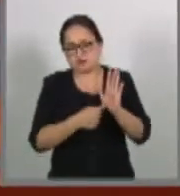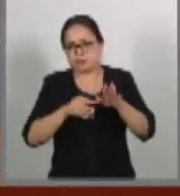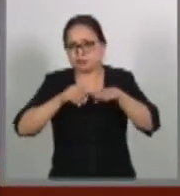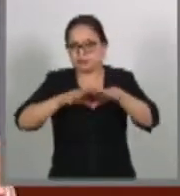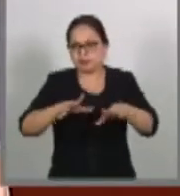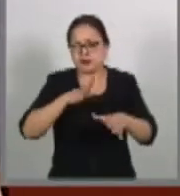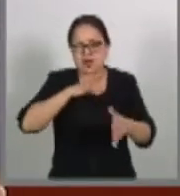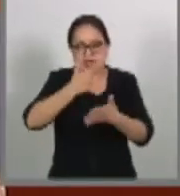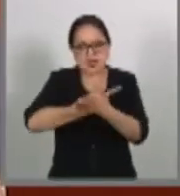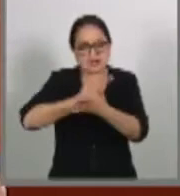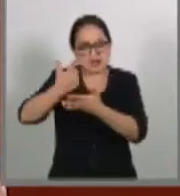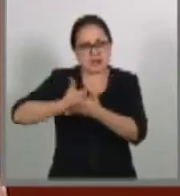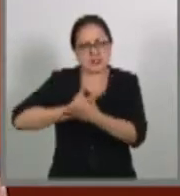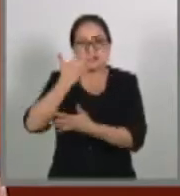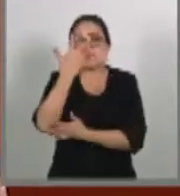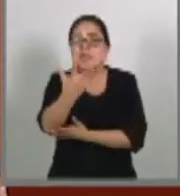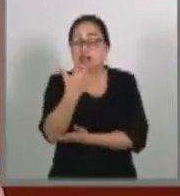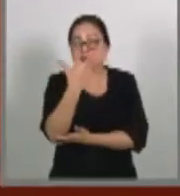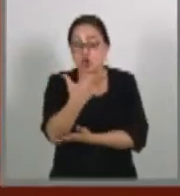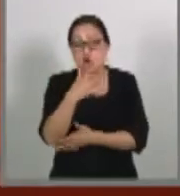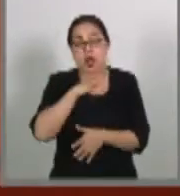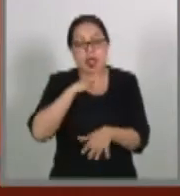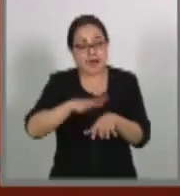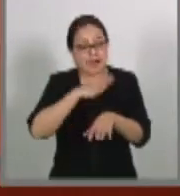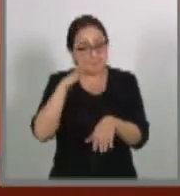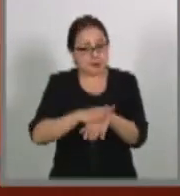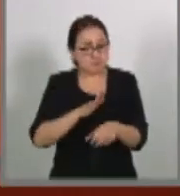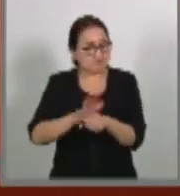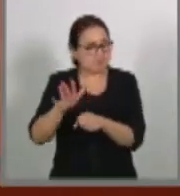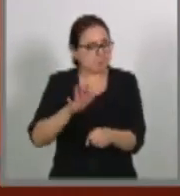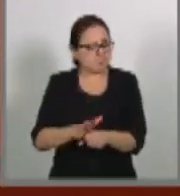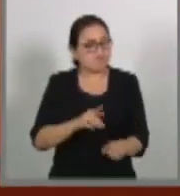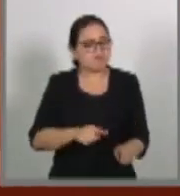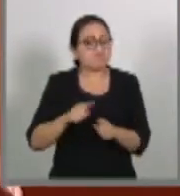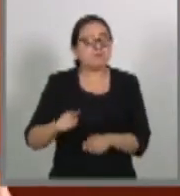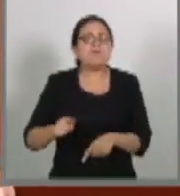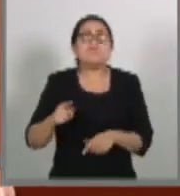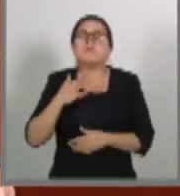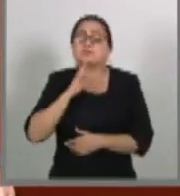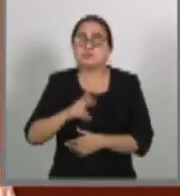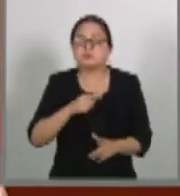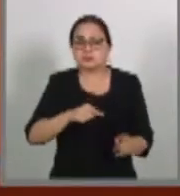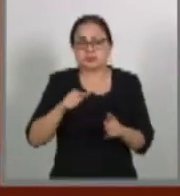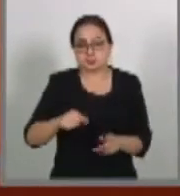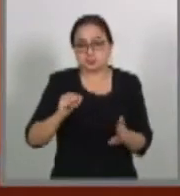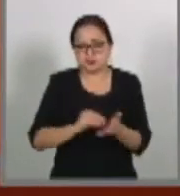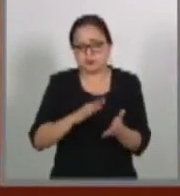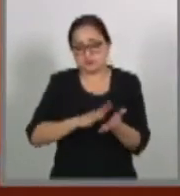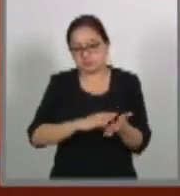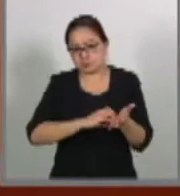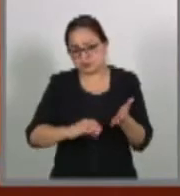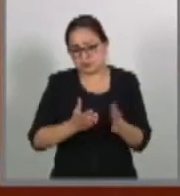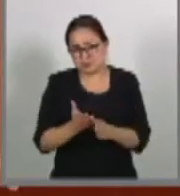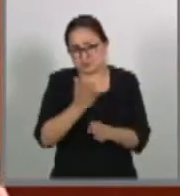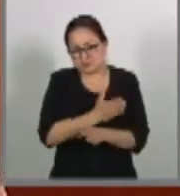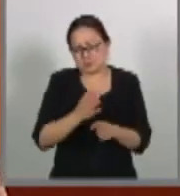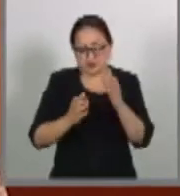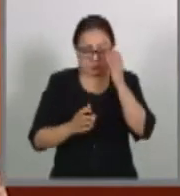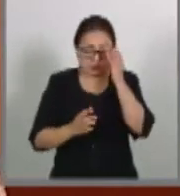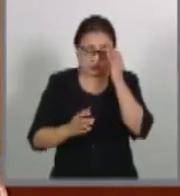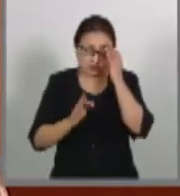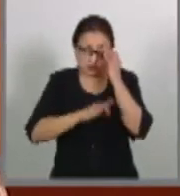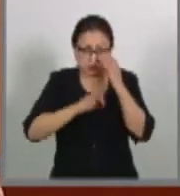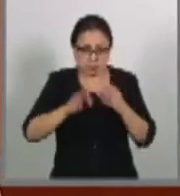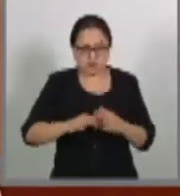publicó la lista de los cinco aspirantes que obtuvieron las calificaciones aprobatorias más altas de la evaluación, señalada en el numeral que antecede. Con